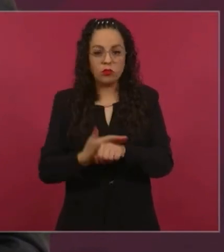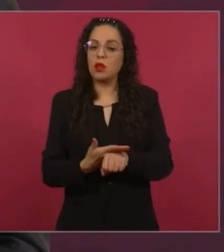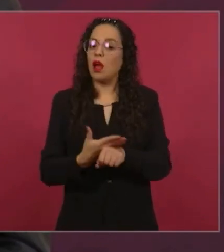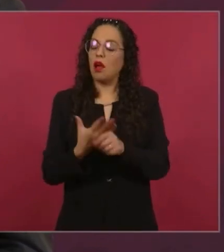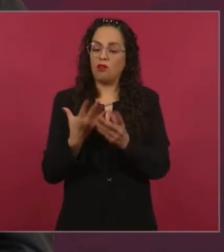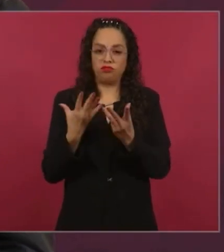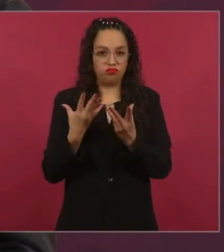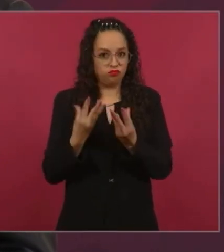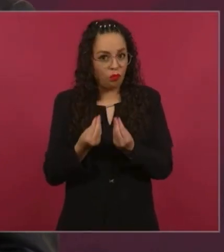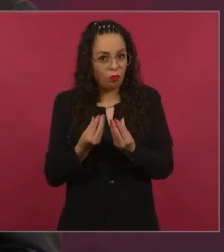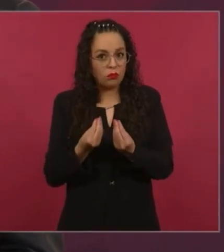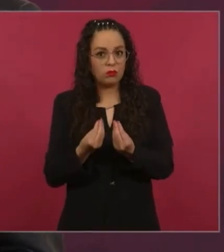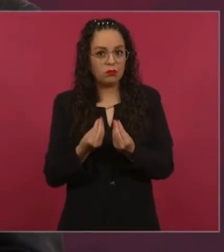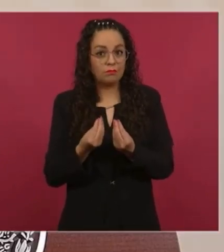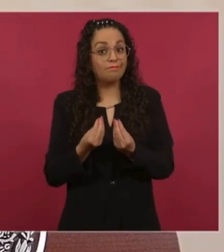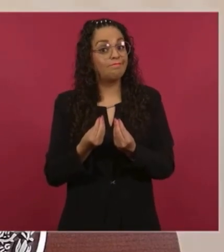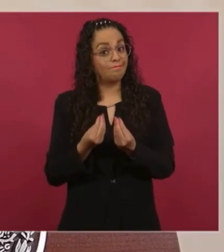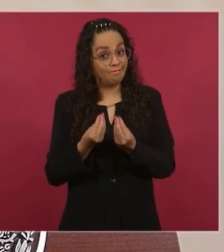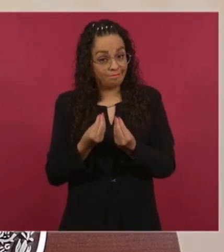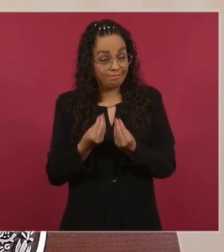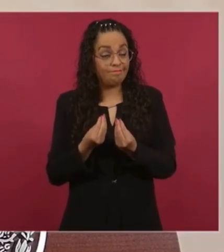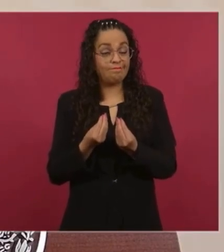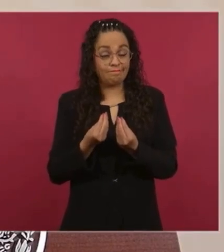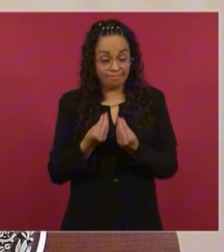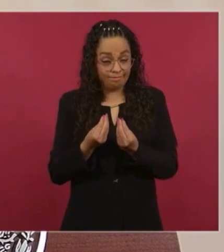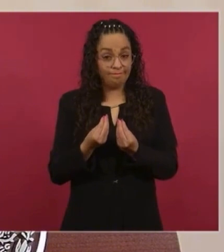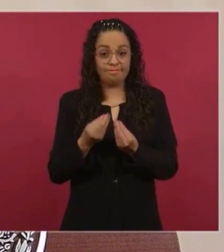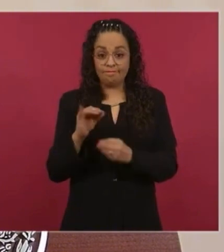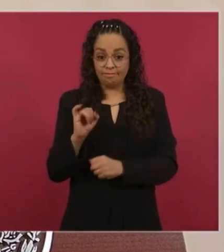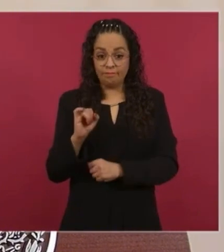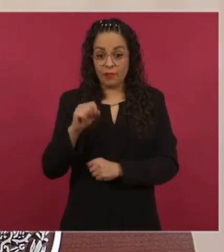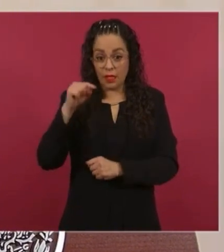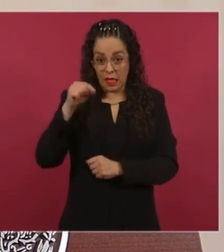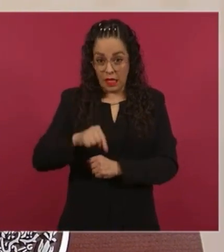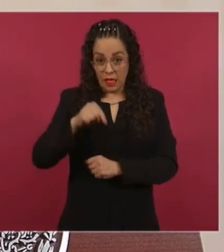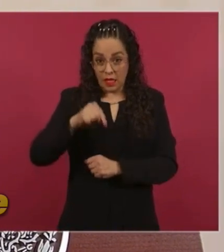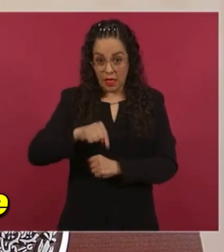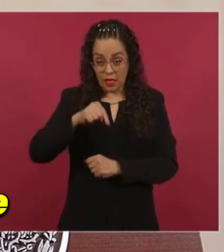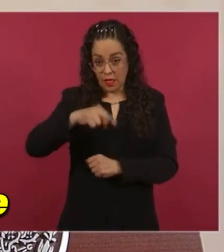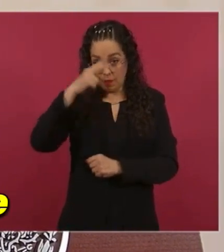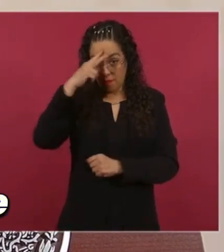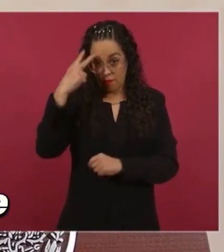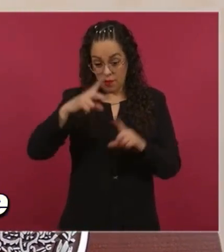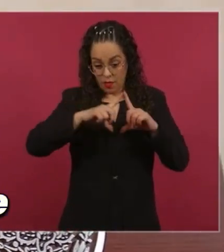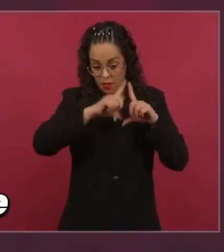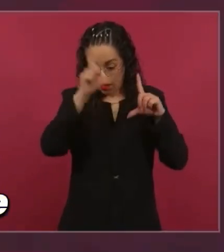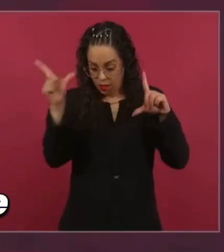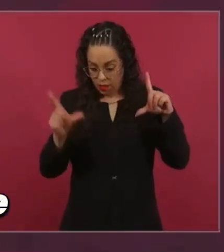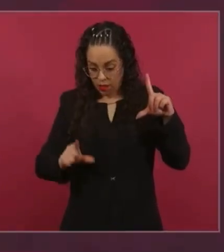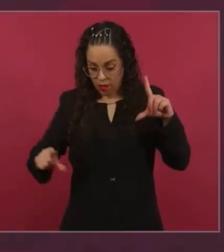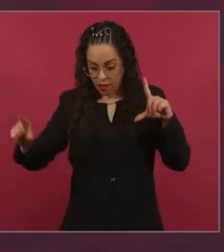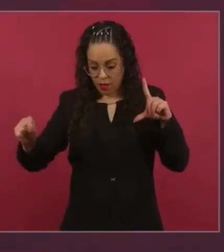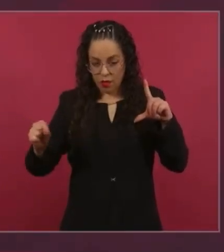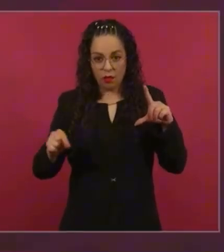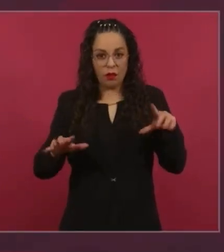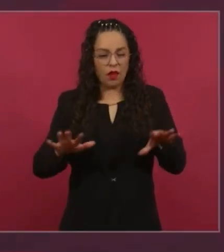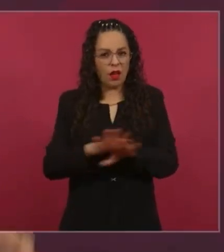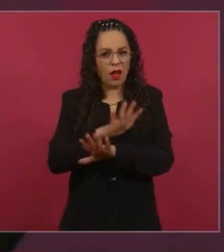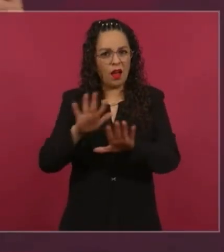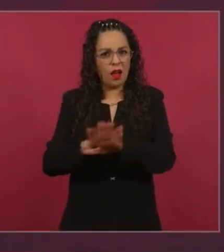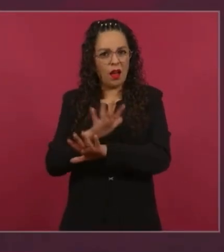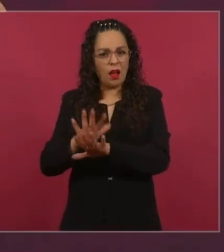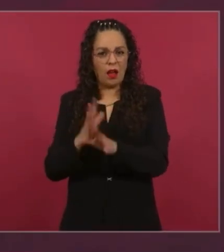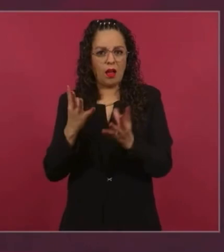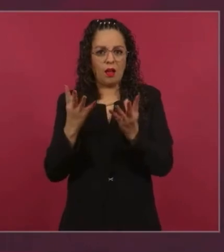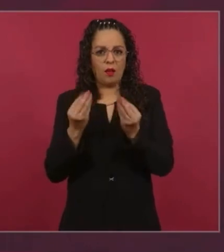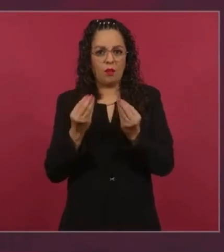En nuestro país hubo un reacomodo durante el periodo neoliberal. Entonces,